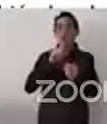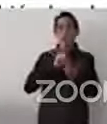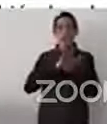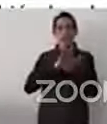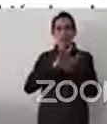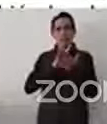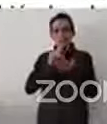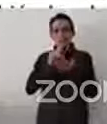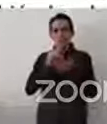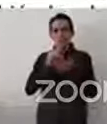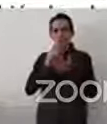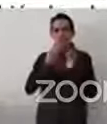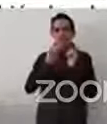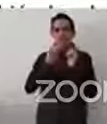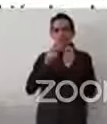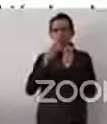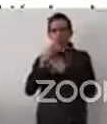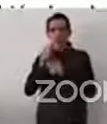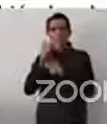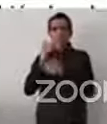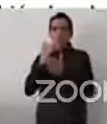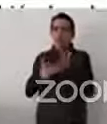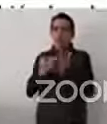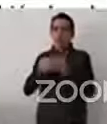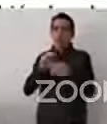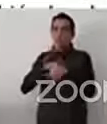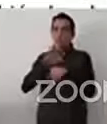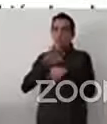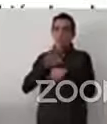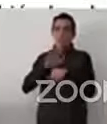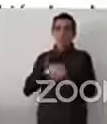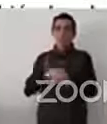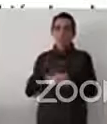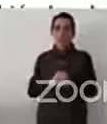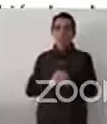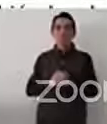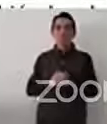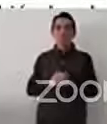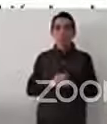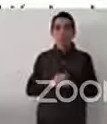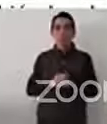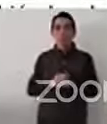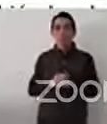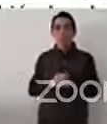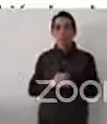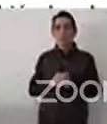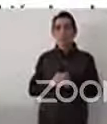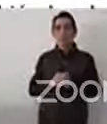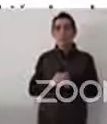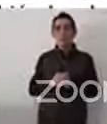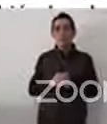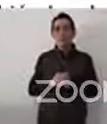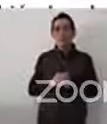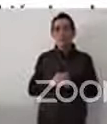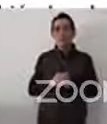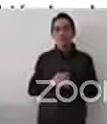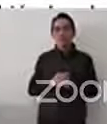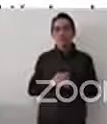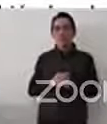través de una declaración en América Latina, que es la Declaración de Santiago, que es la